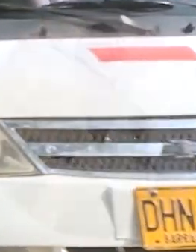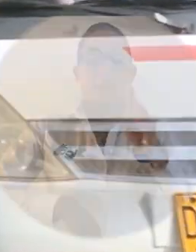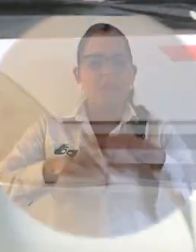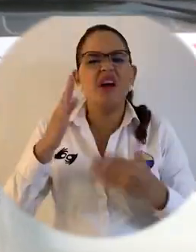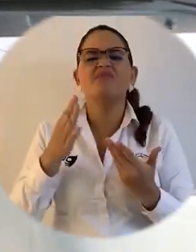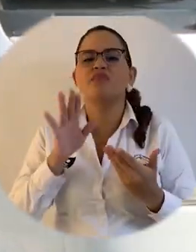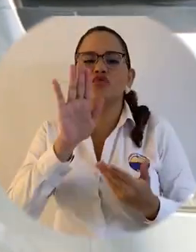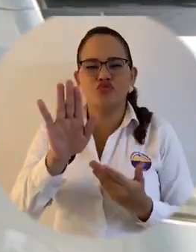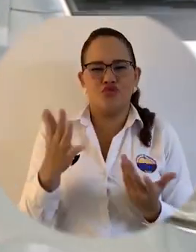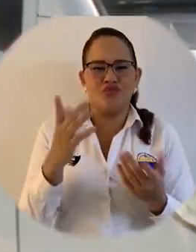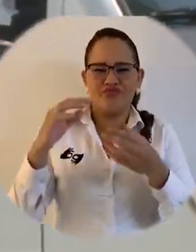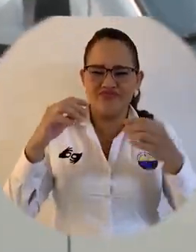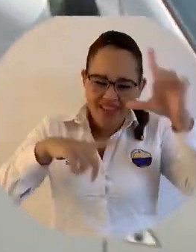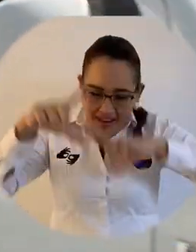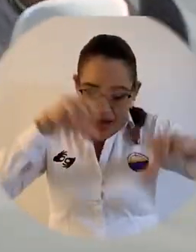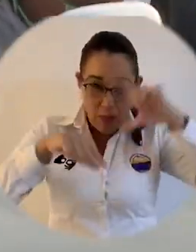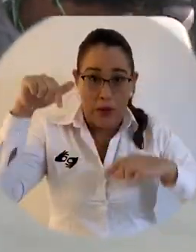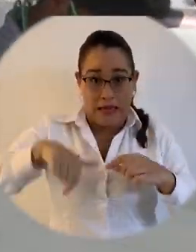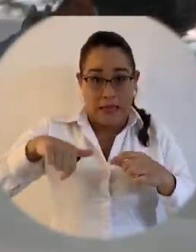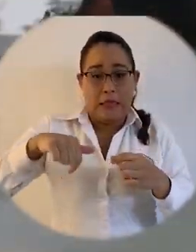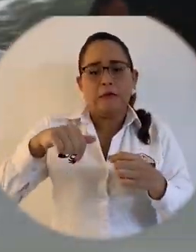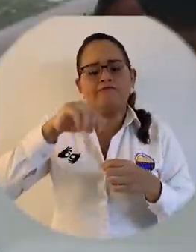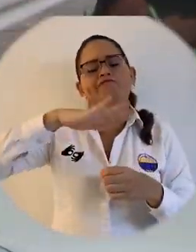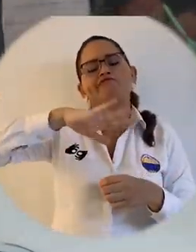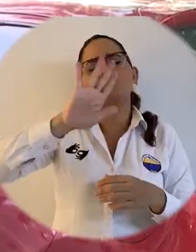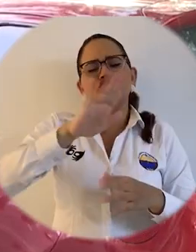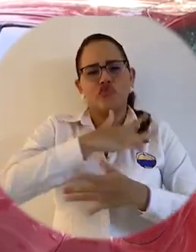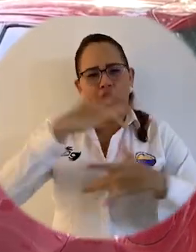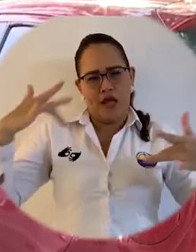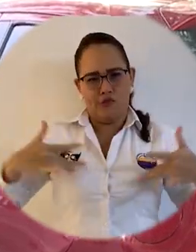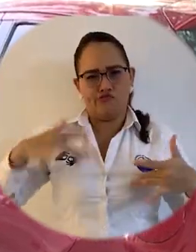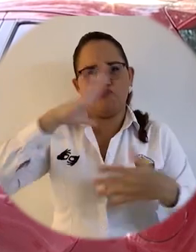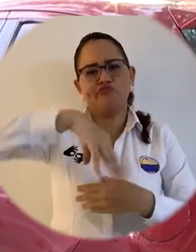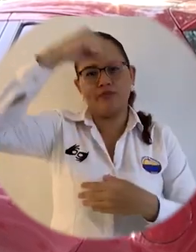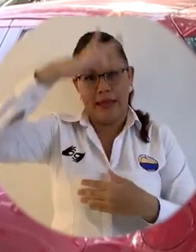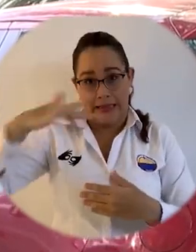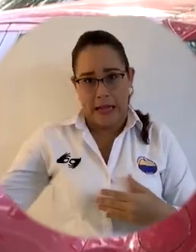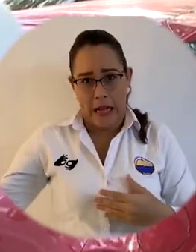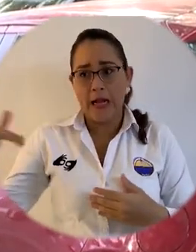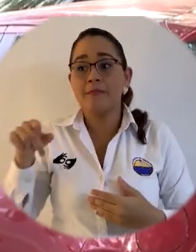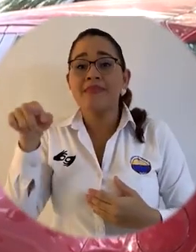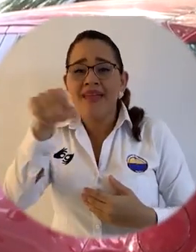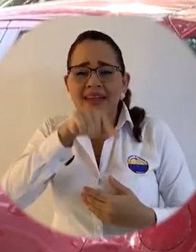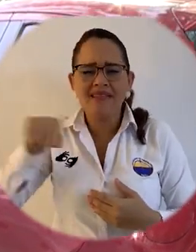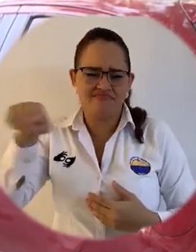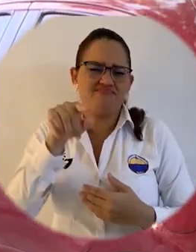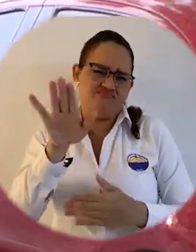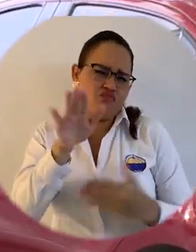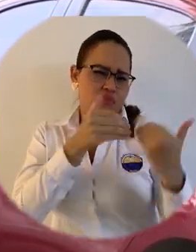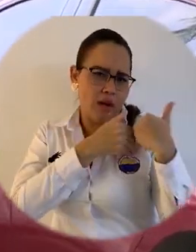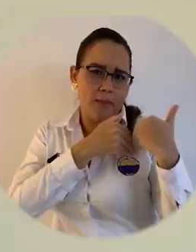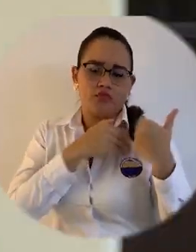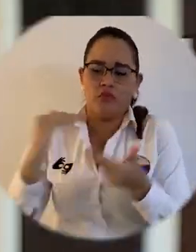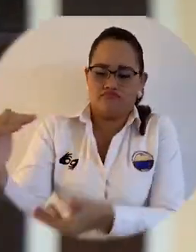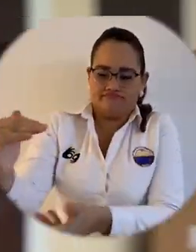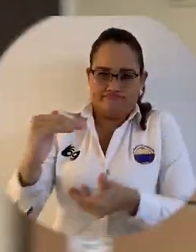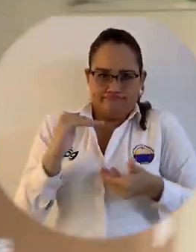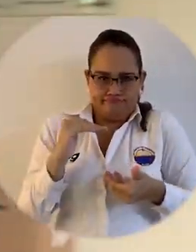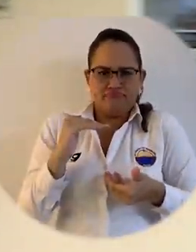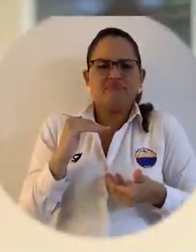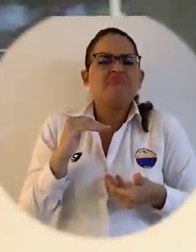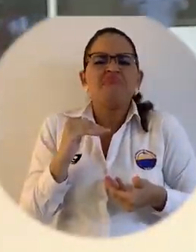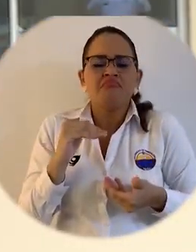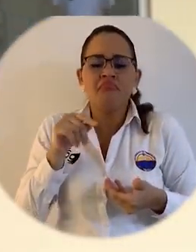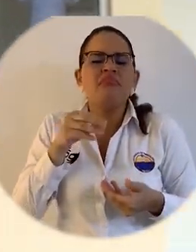Nosotros recepcionamos del Laboratorio Departamental de Salud del Magdalena una cava que contiene las muestras con todos los